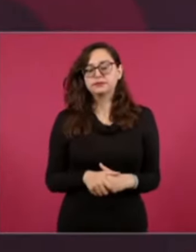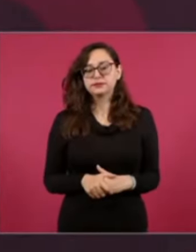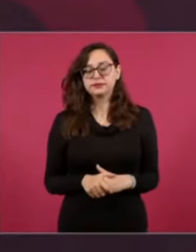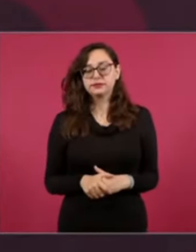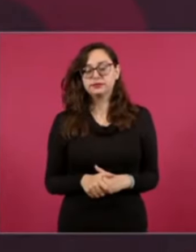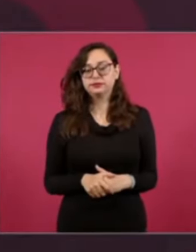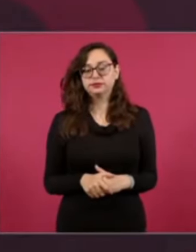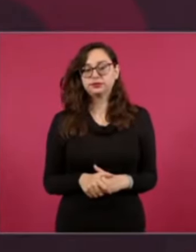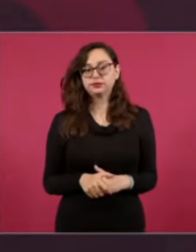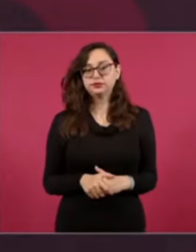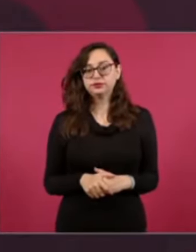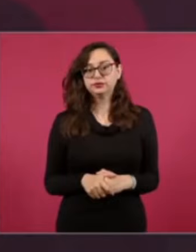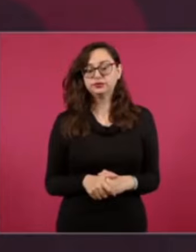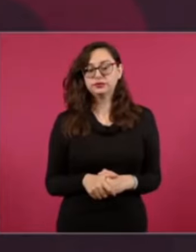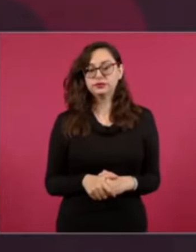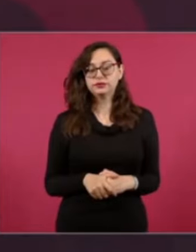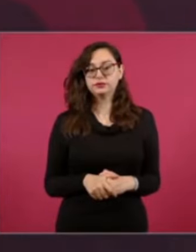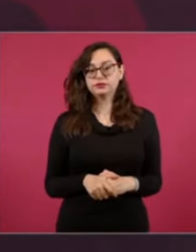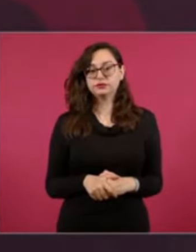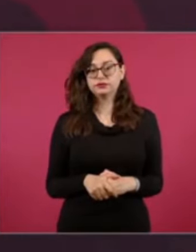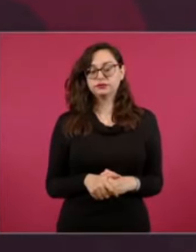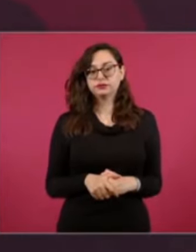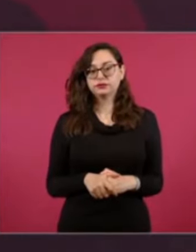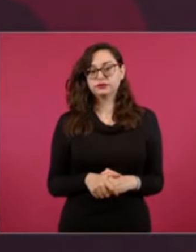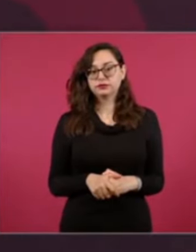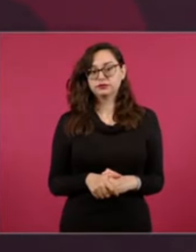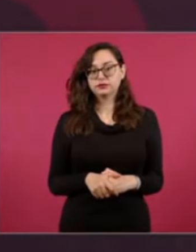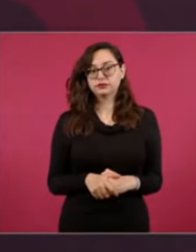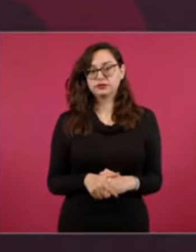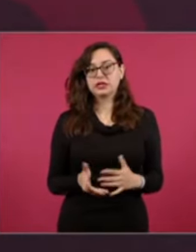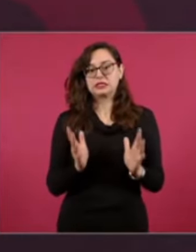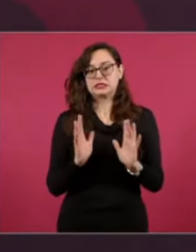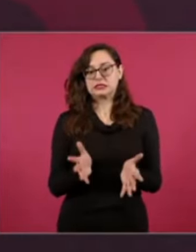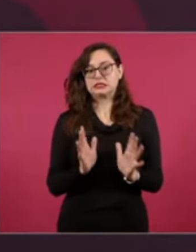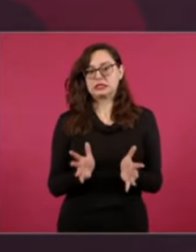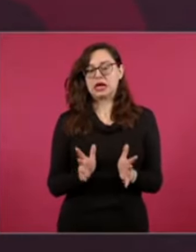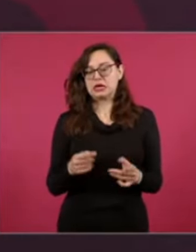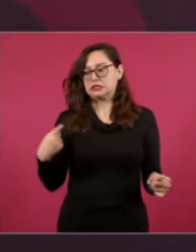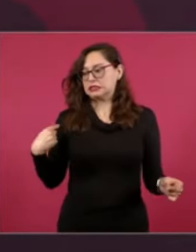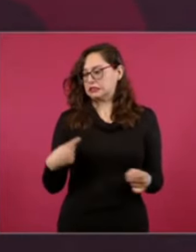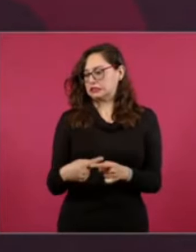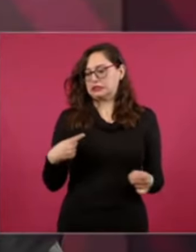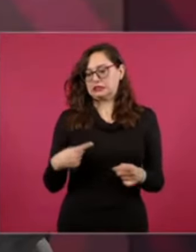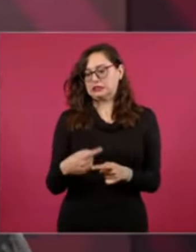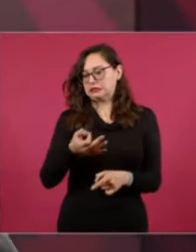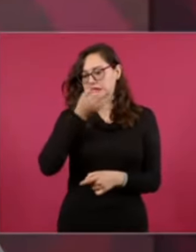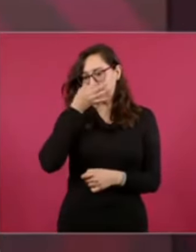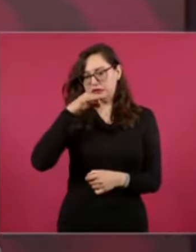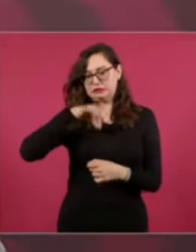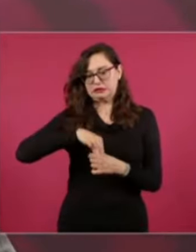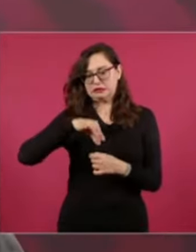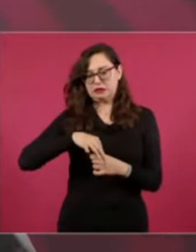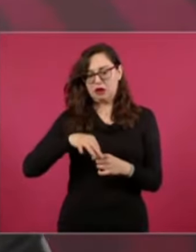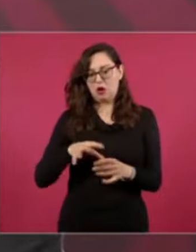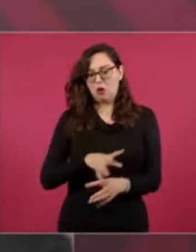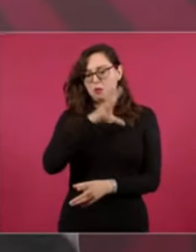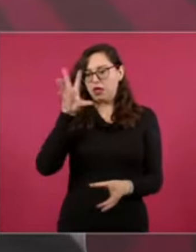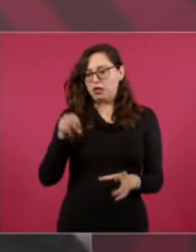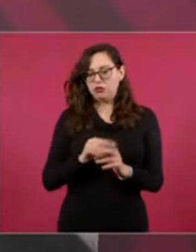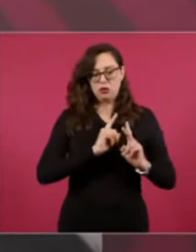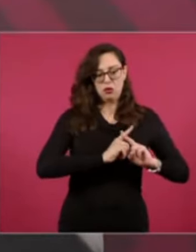Ya pues estamos por finalizar el proceso electoral. están por llevar a cabo la calificación